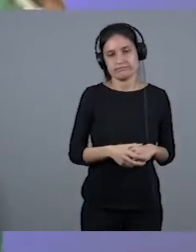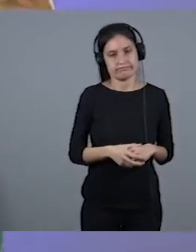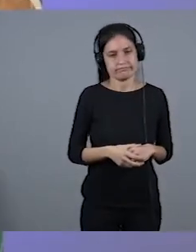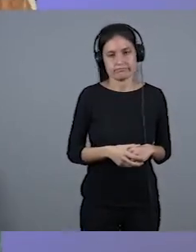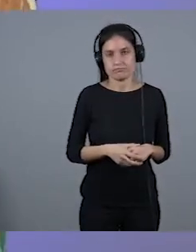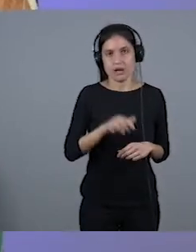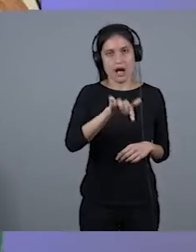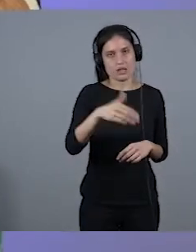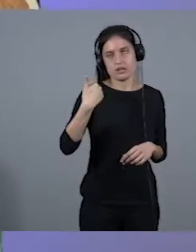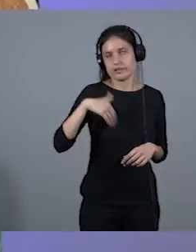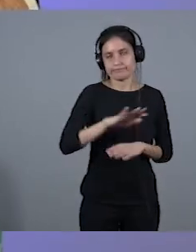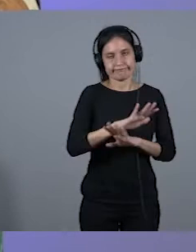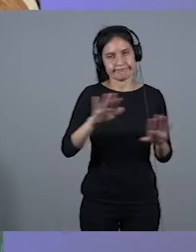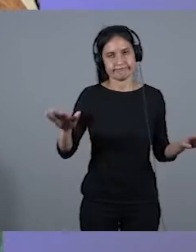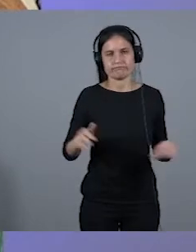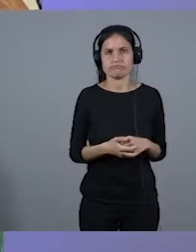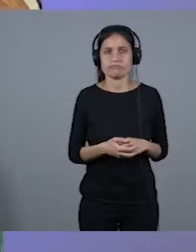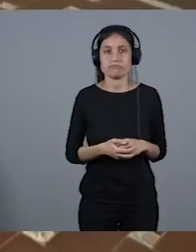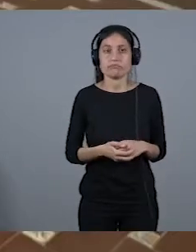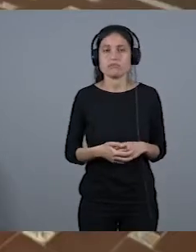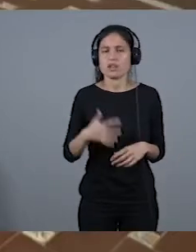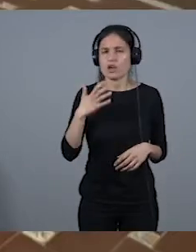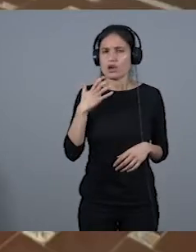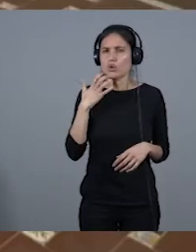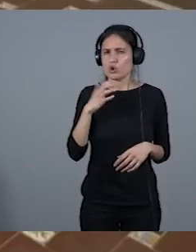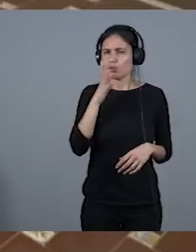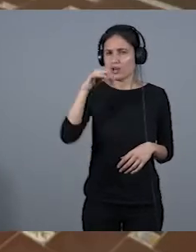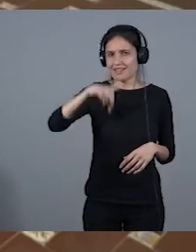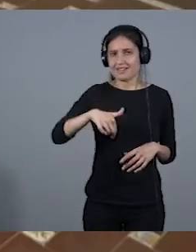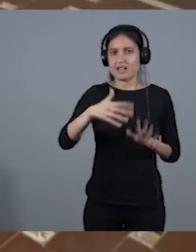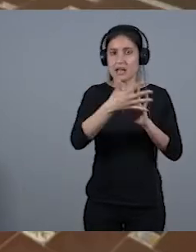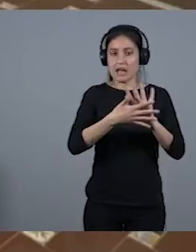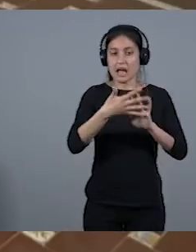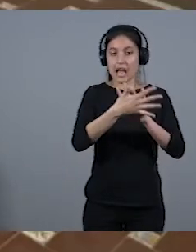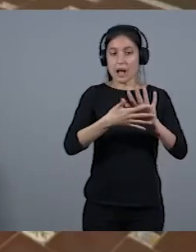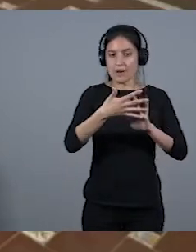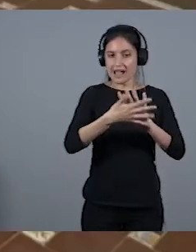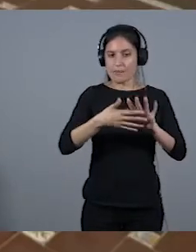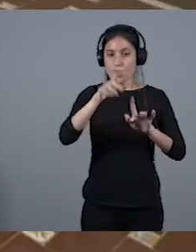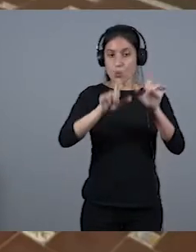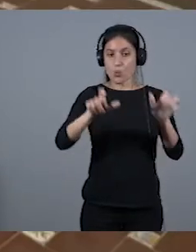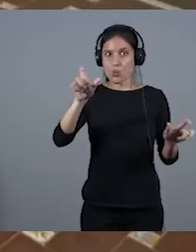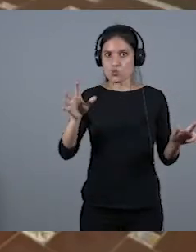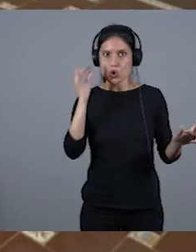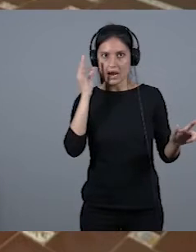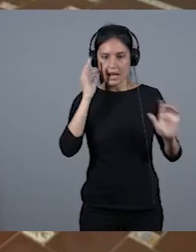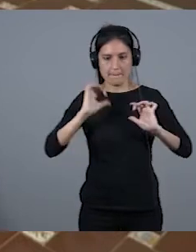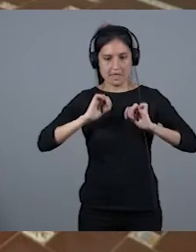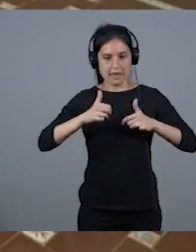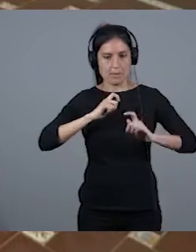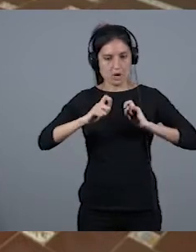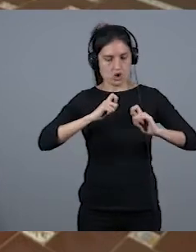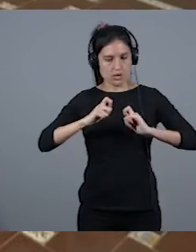ponte la coraza. Pero es curioso porque hablamos a lo mejor de épocas distintas, las que empezamos en el periodismo, han pasado décadas